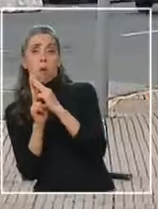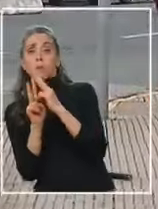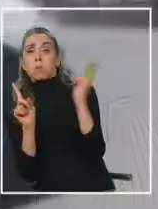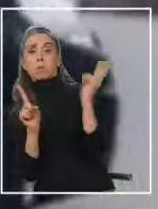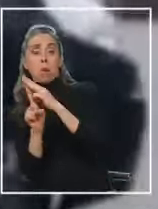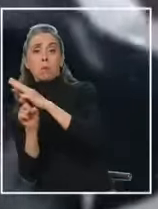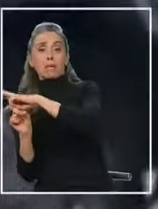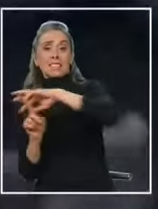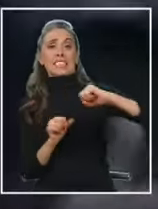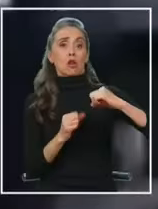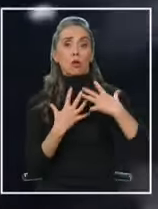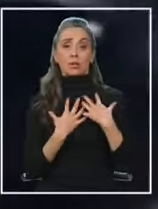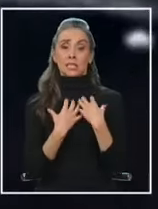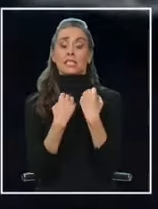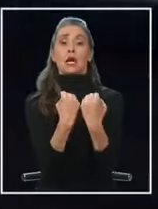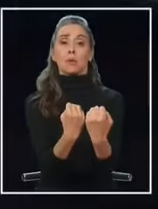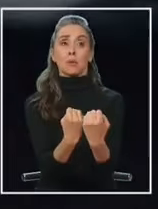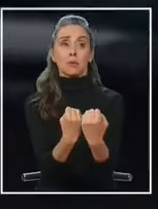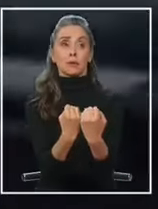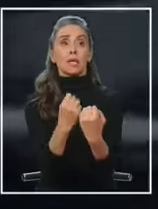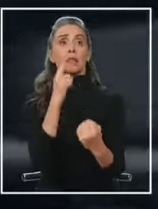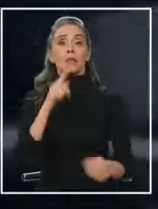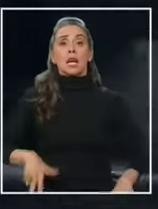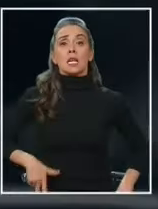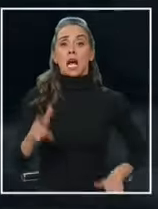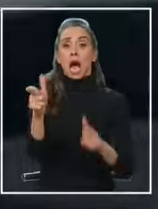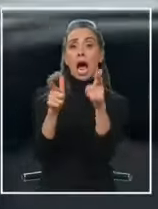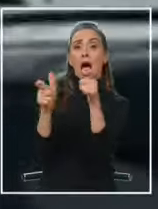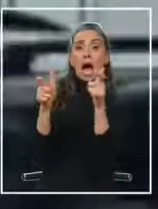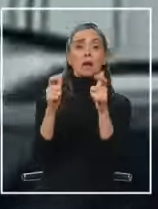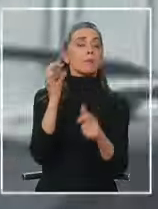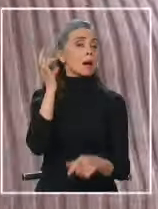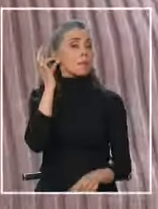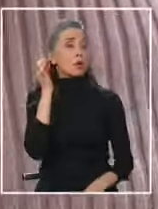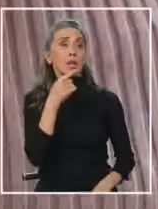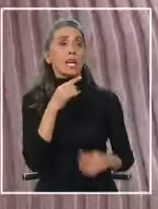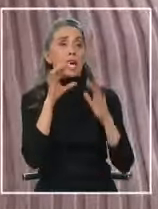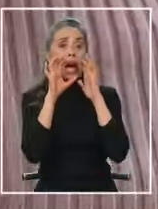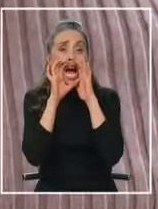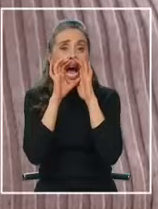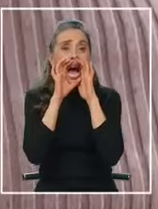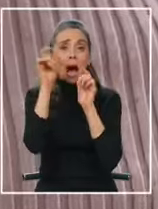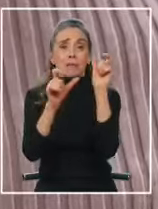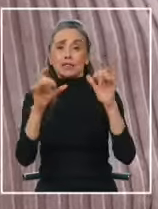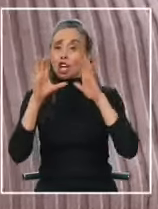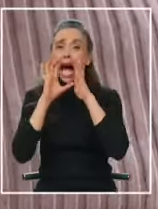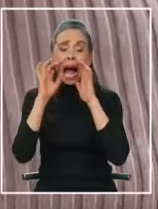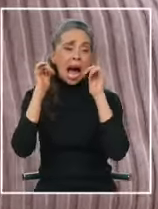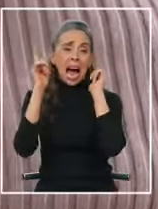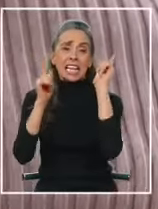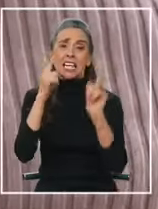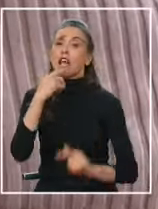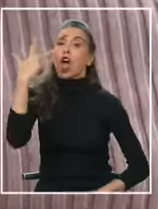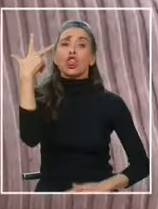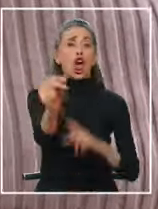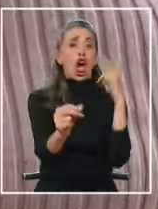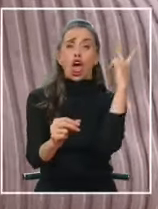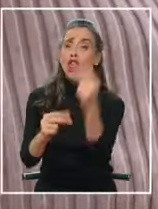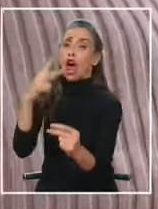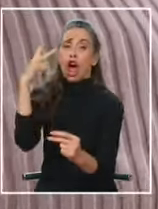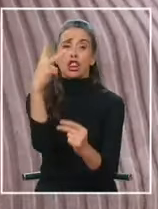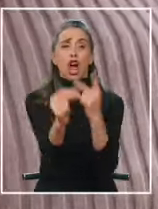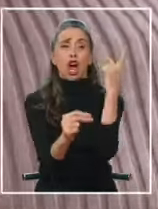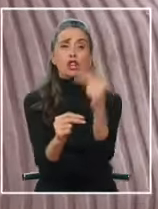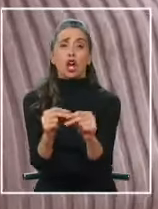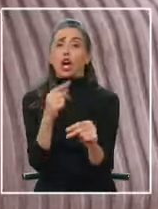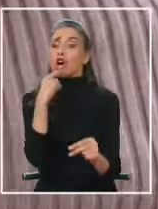ya que quienes serían sus captores portaban armas. Y yo lo único que escuchaba los gritos de la gente, que gritábamos no, no, y lo